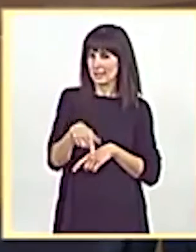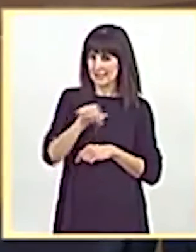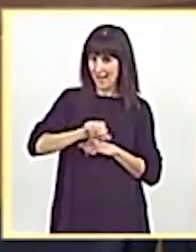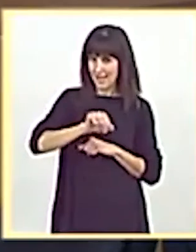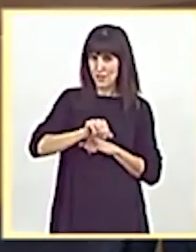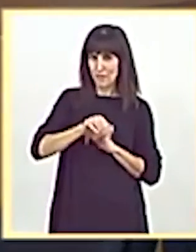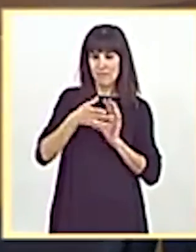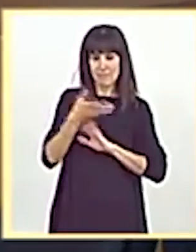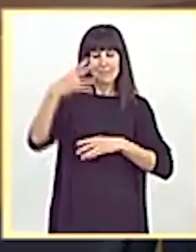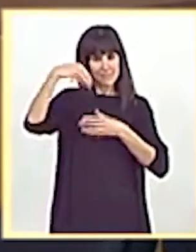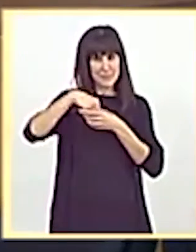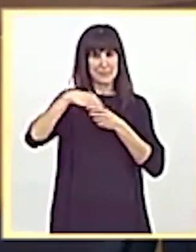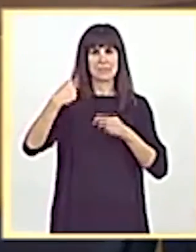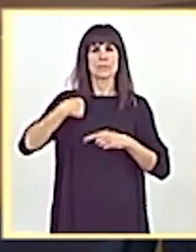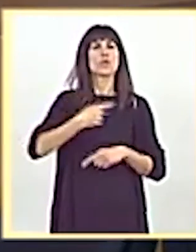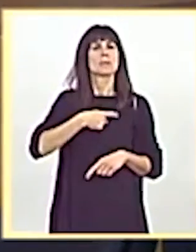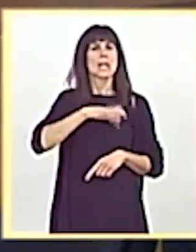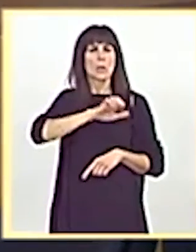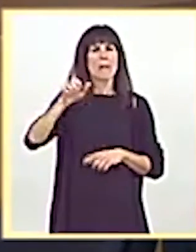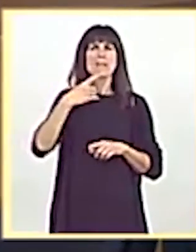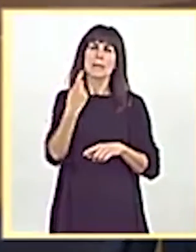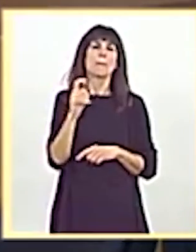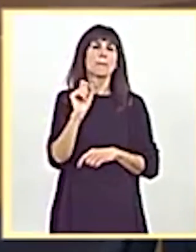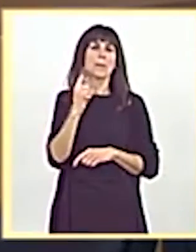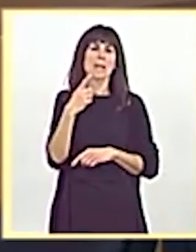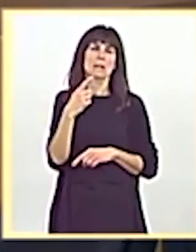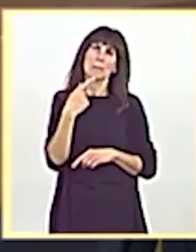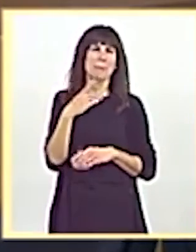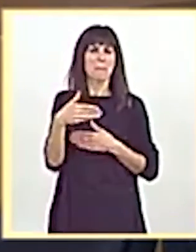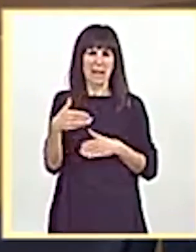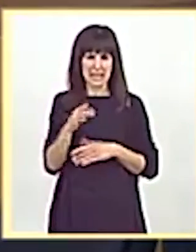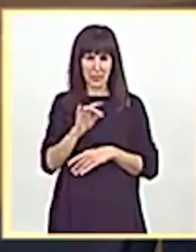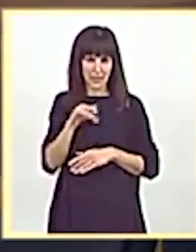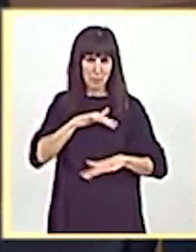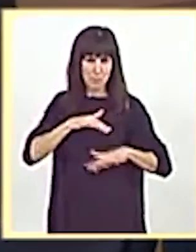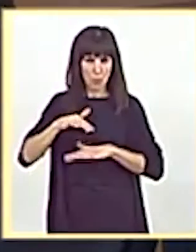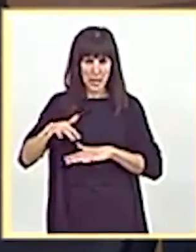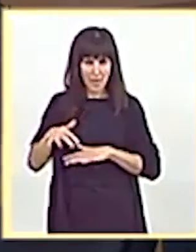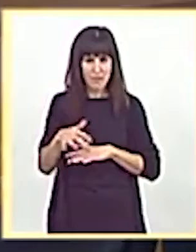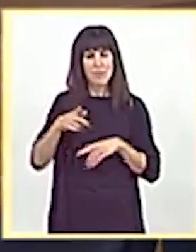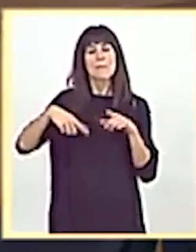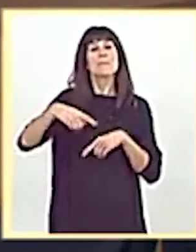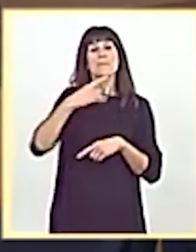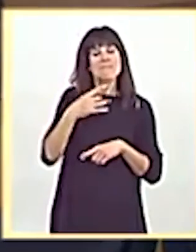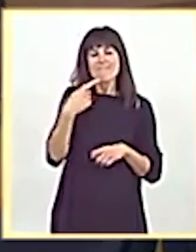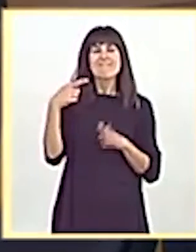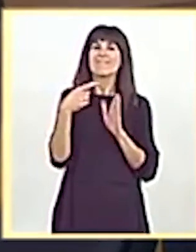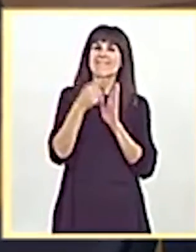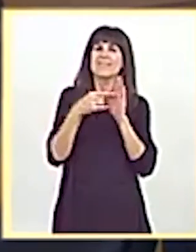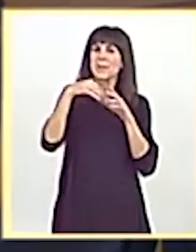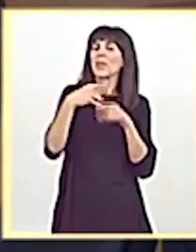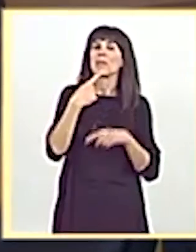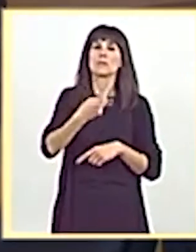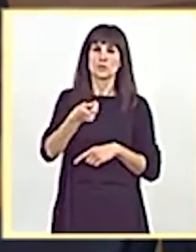dentro de la iniciativa de la Comisión Europea, conocida como el primer paquete de movilidad, y plantea que